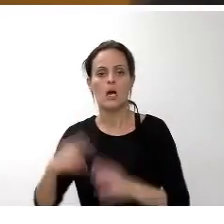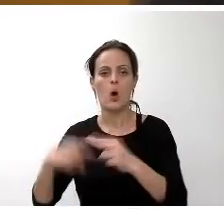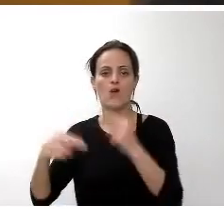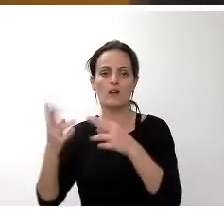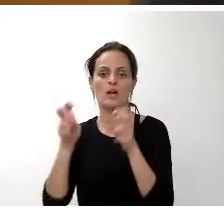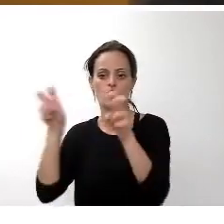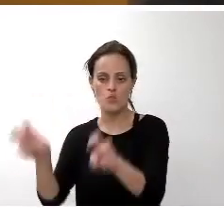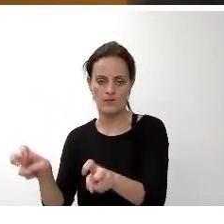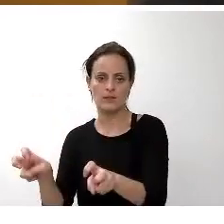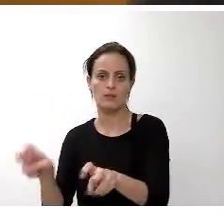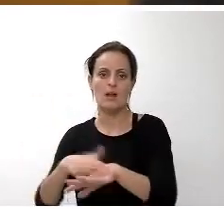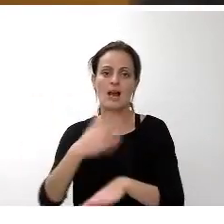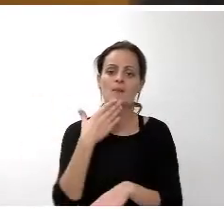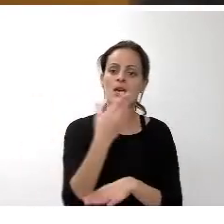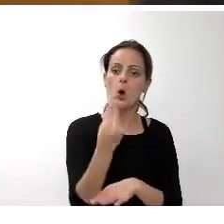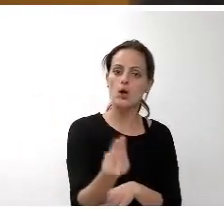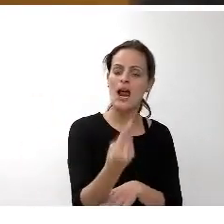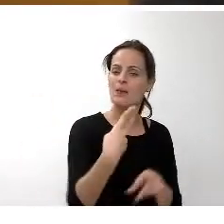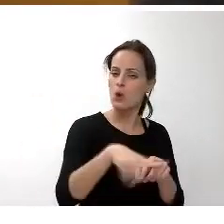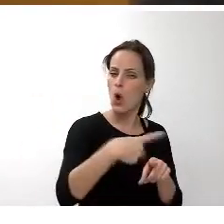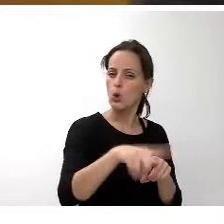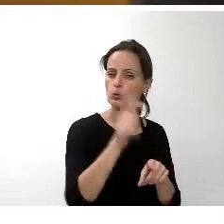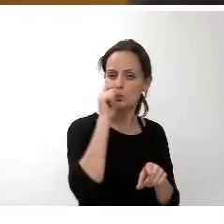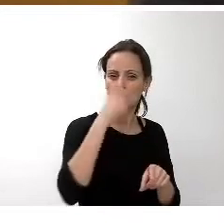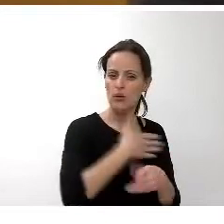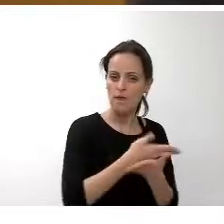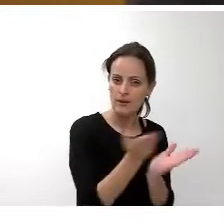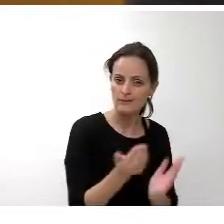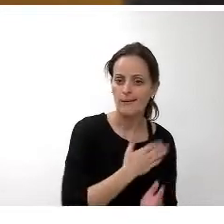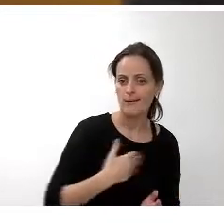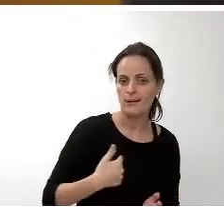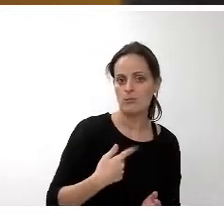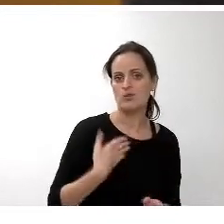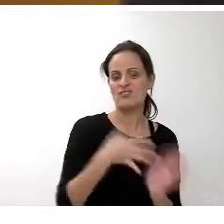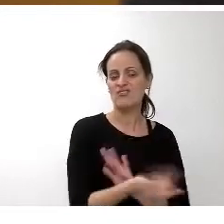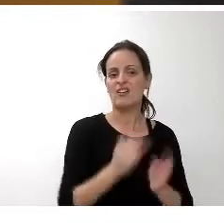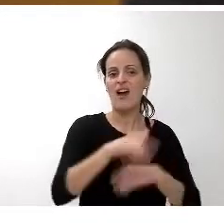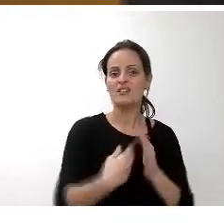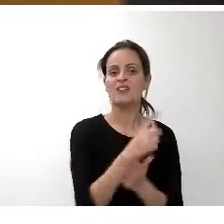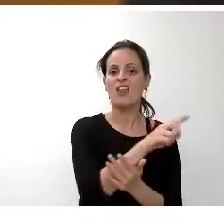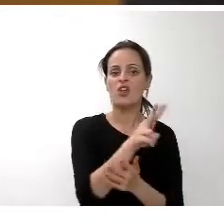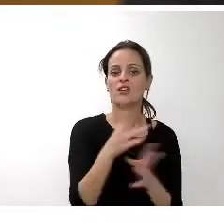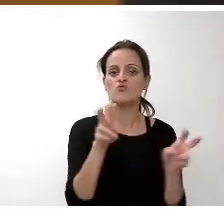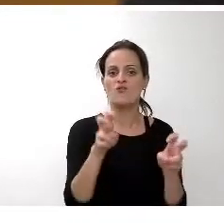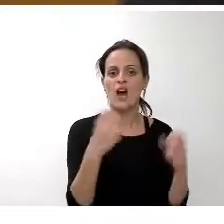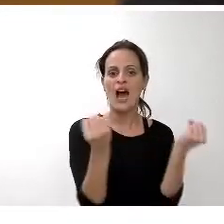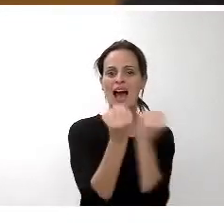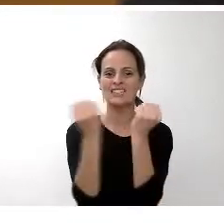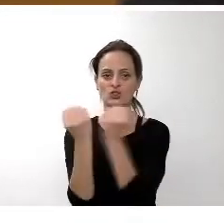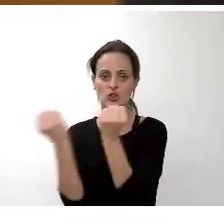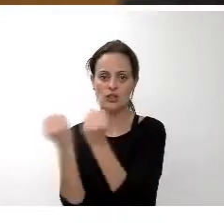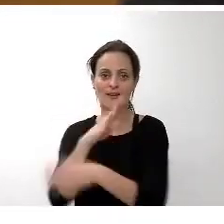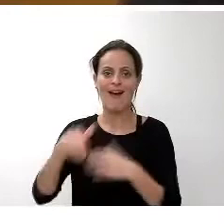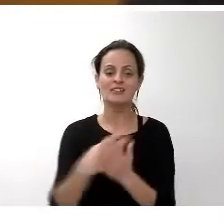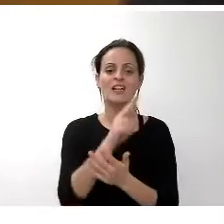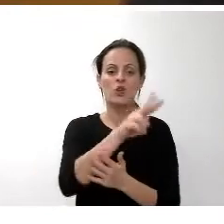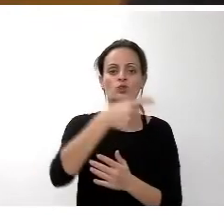la mejora del producto turístico se incluye para el próximo año 12 nuevas actuaciones que supondrán una inversión de 2,2 millones de